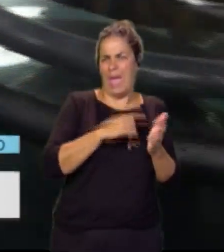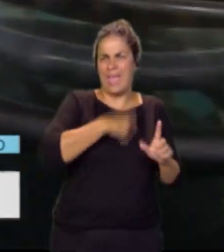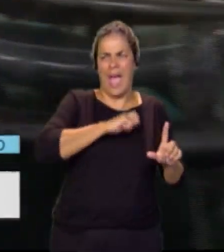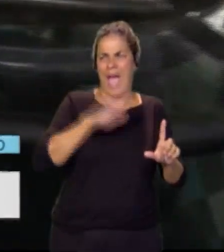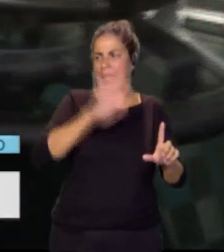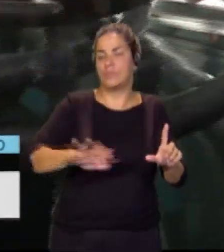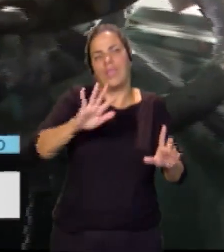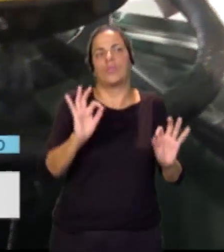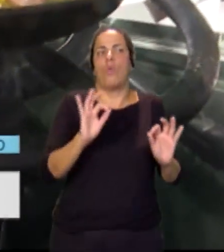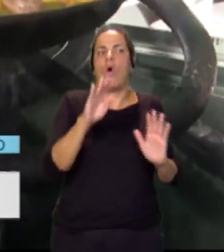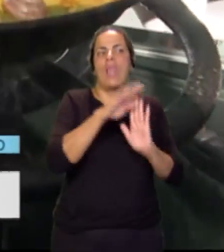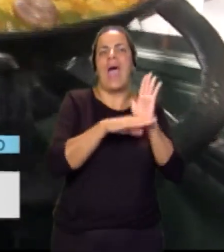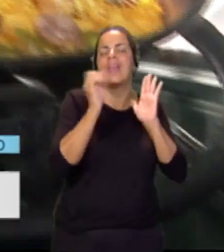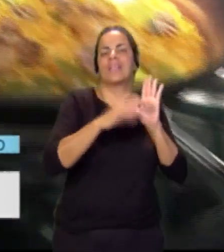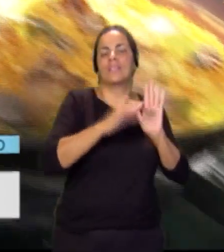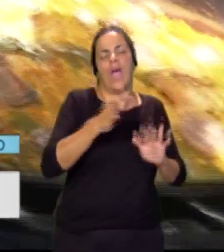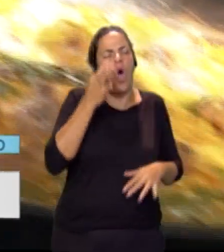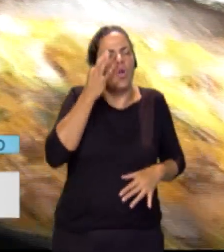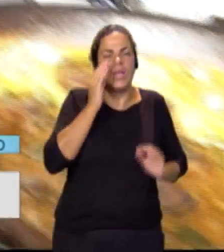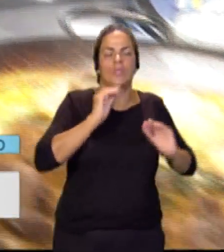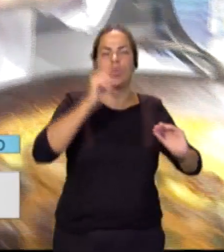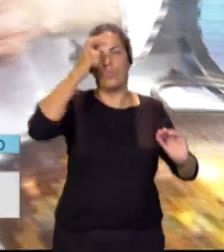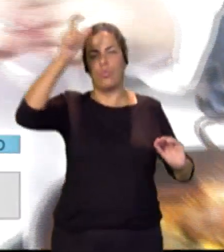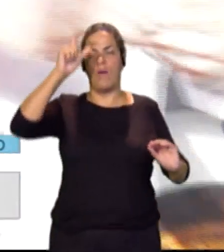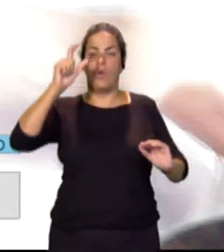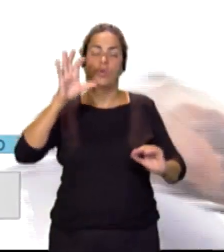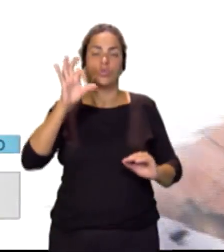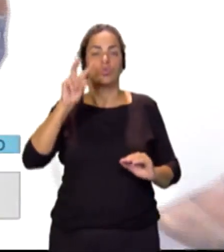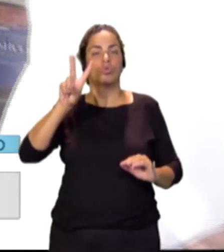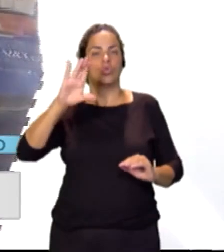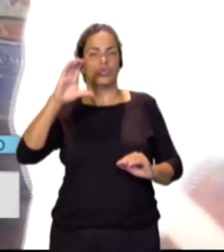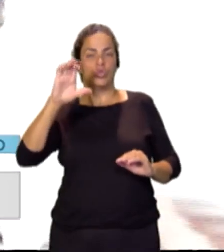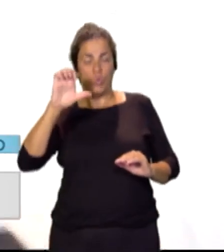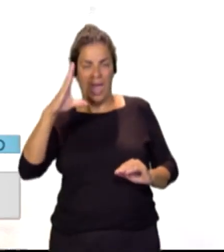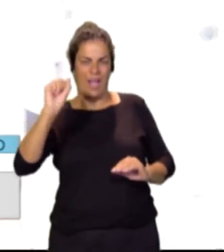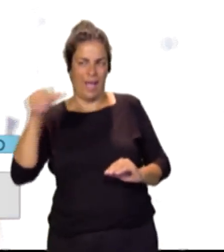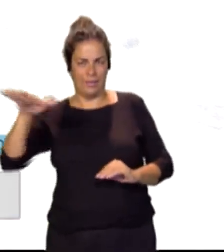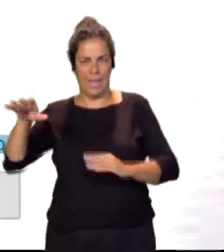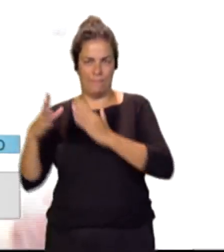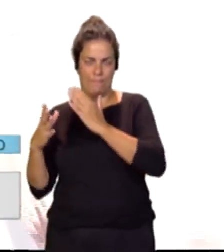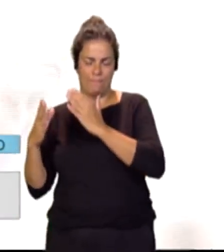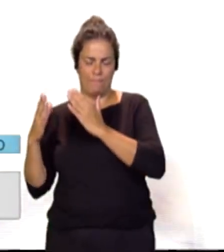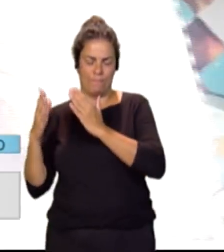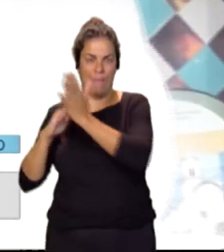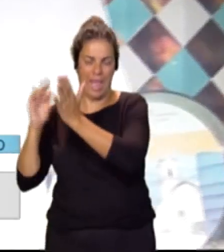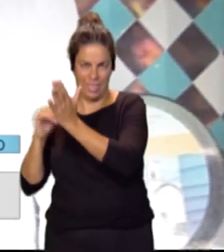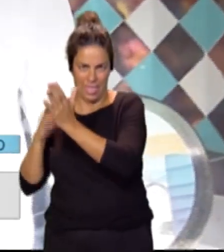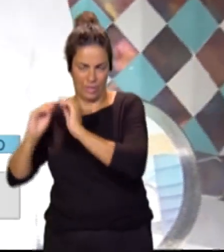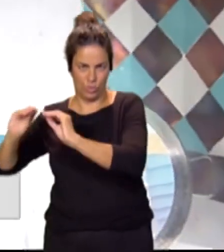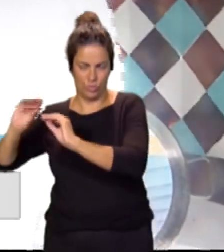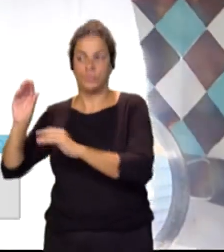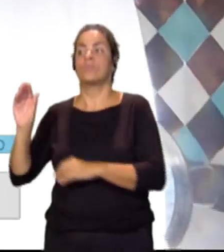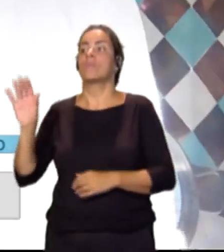original, que es el pueblo de Sueca en la comunidad valenciana. Ahora mismo me encuentro con Adai, el cocinero de esta